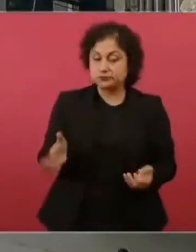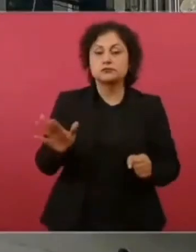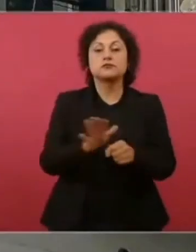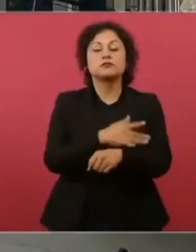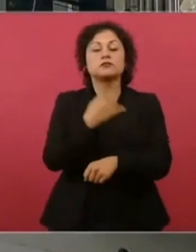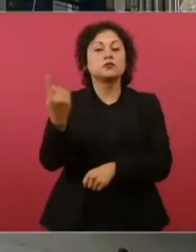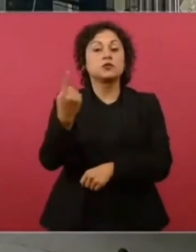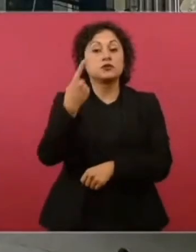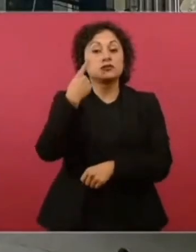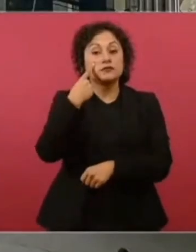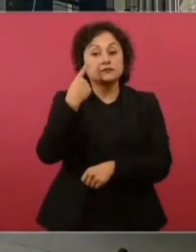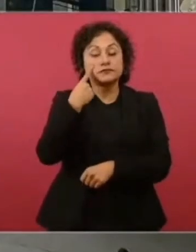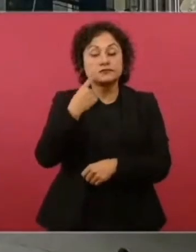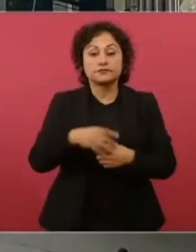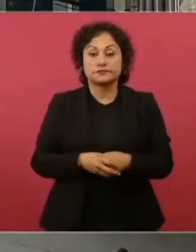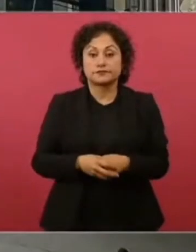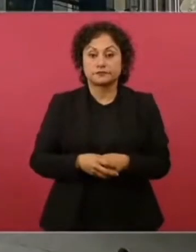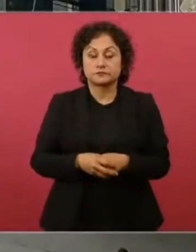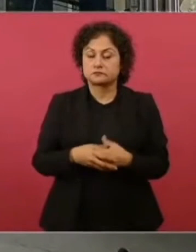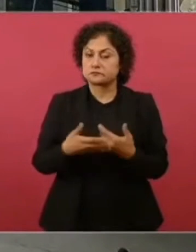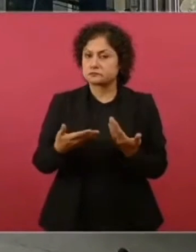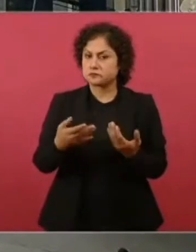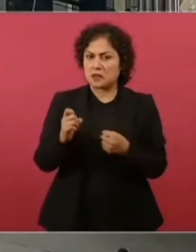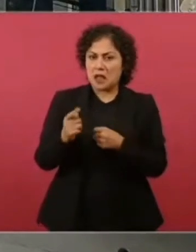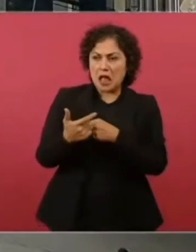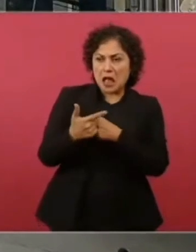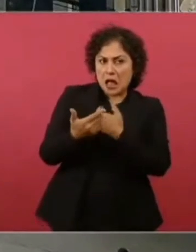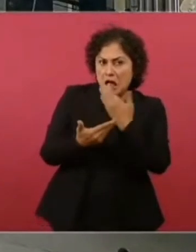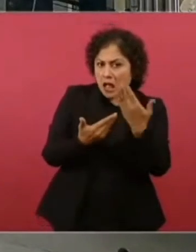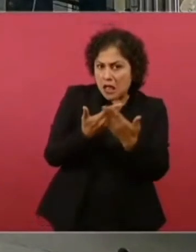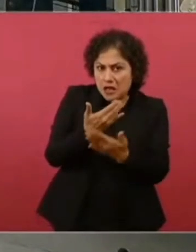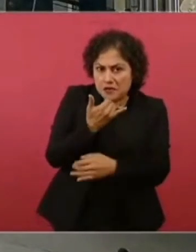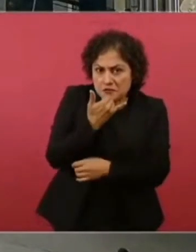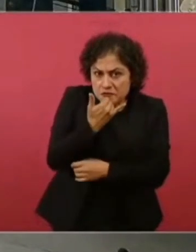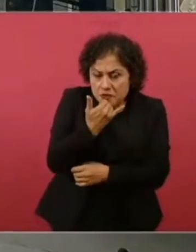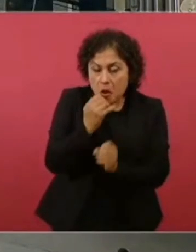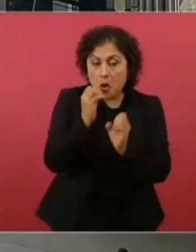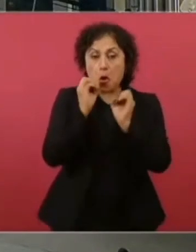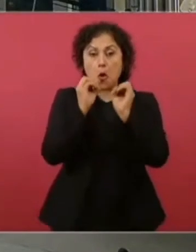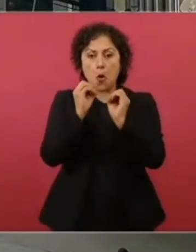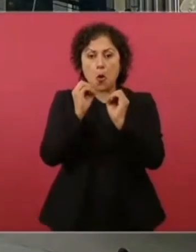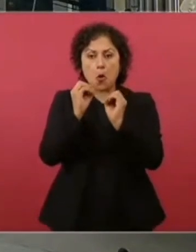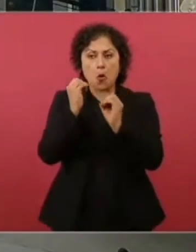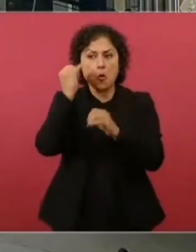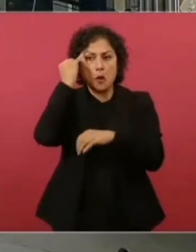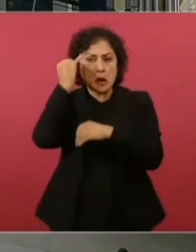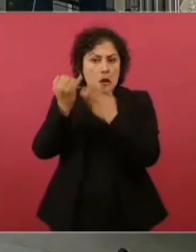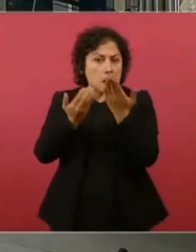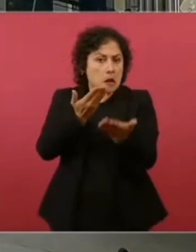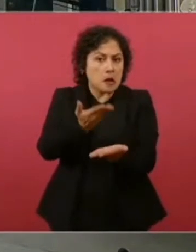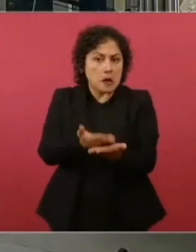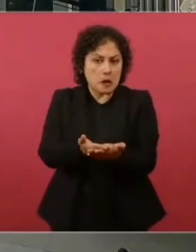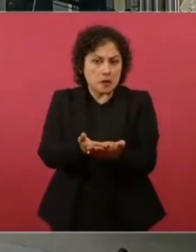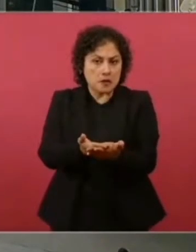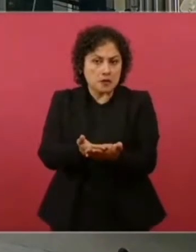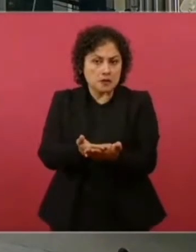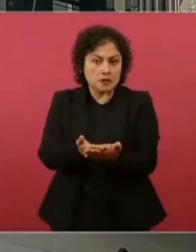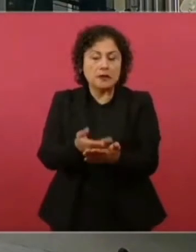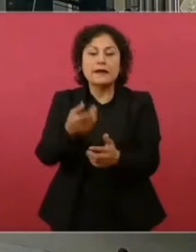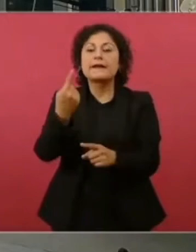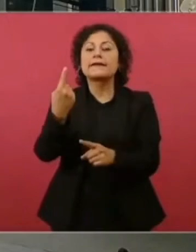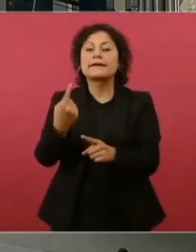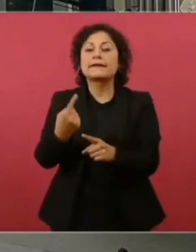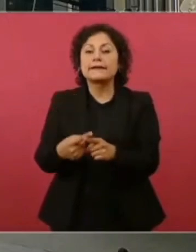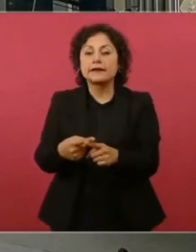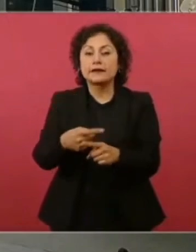pues no ha habido una disculpa o un posicionamiento por parte ni de los que votaron